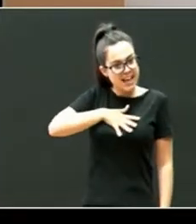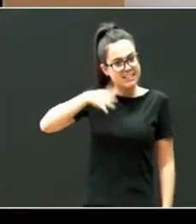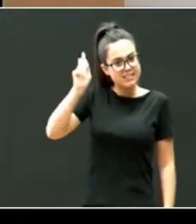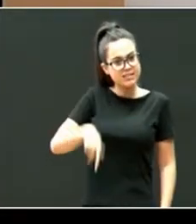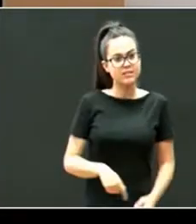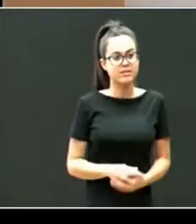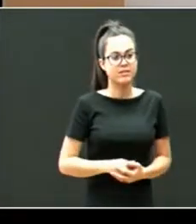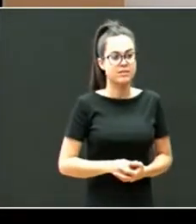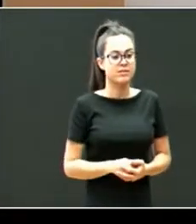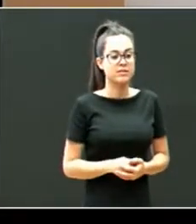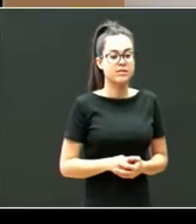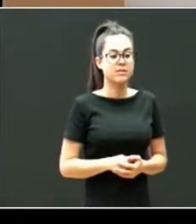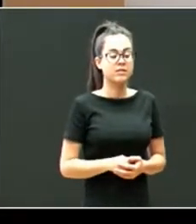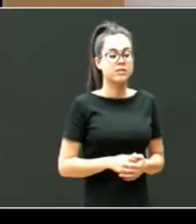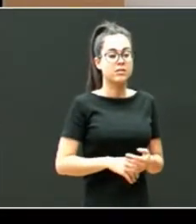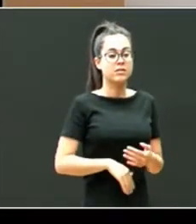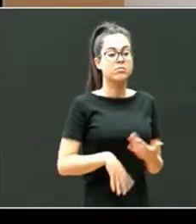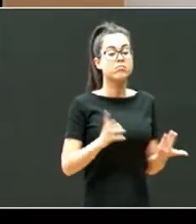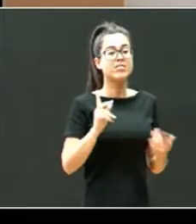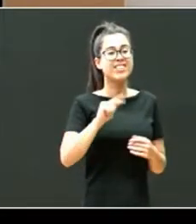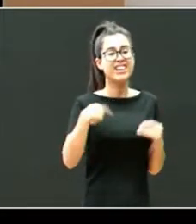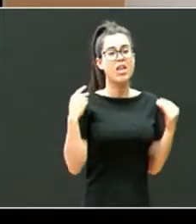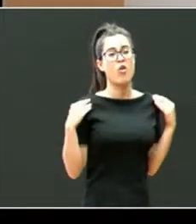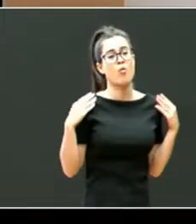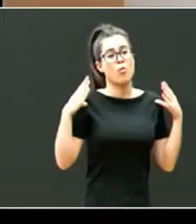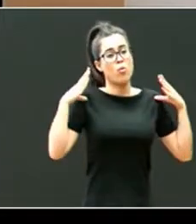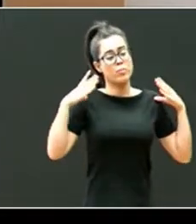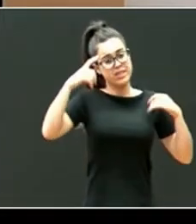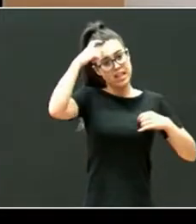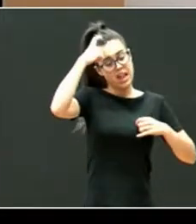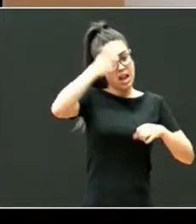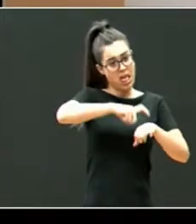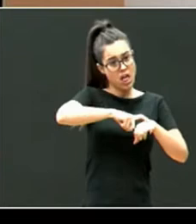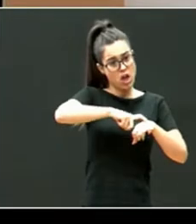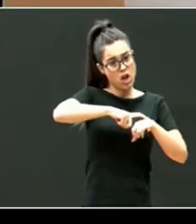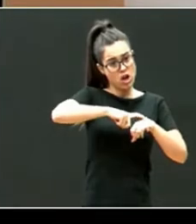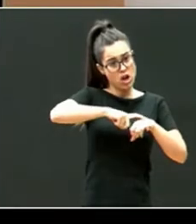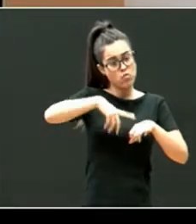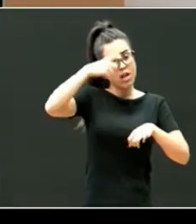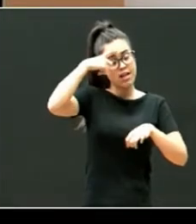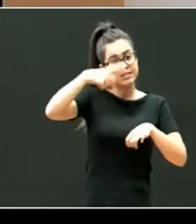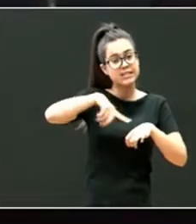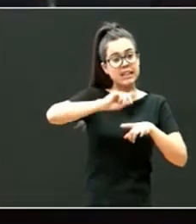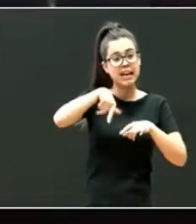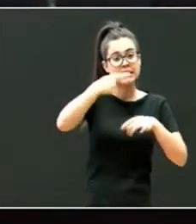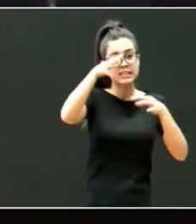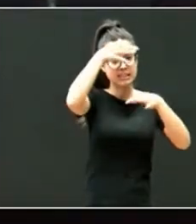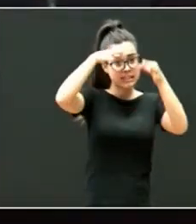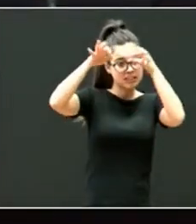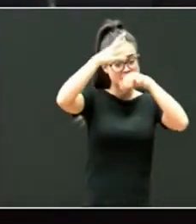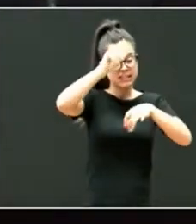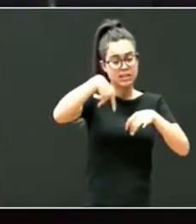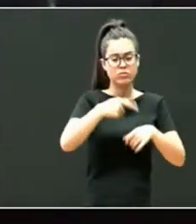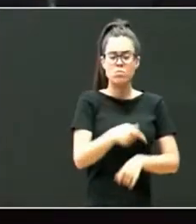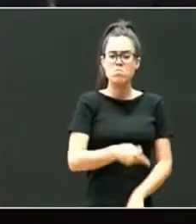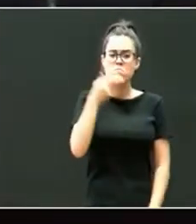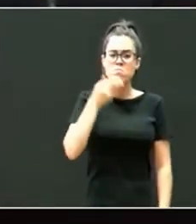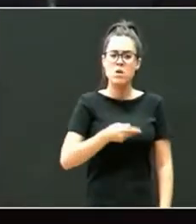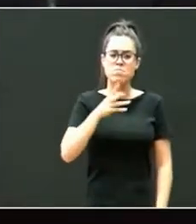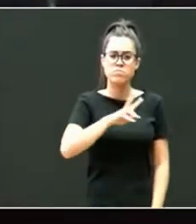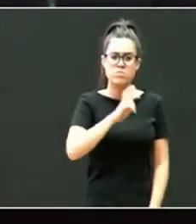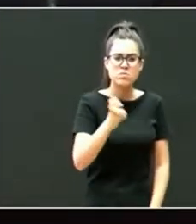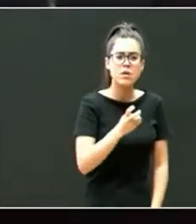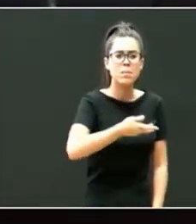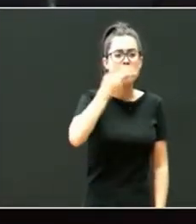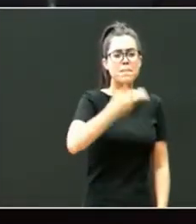y se adquieren competencias neuropsicológicas conducentes a la consecución de la regulación emocional Todo esto es muy importante y